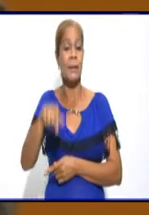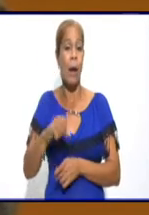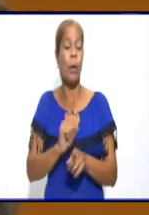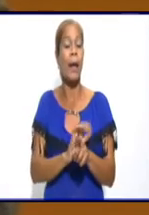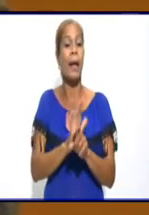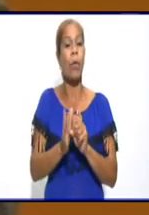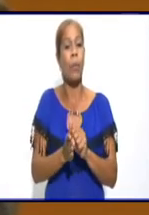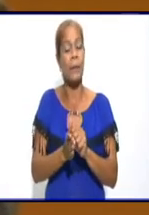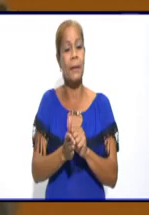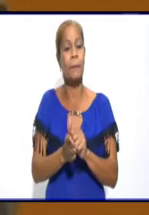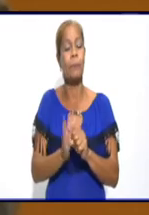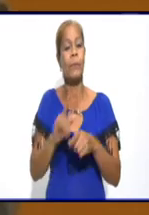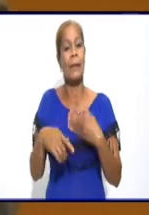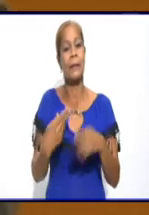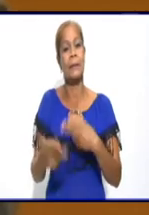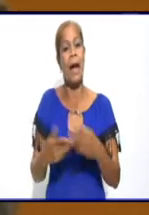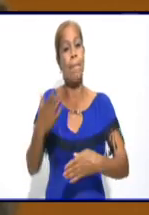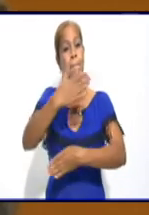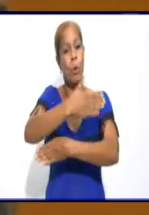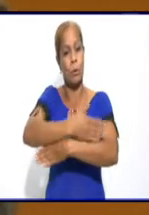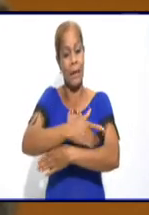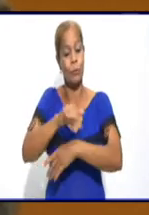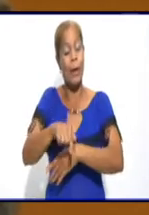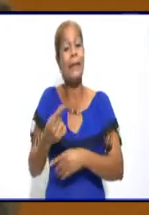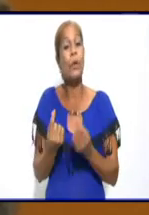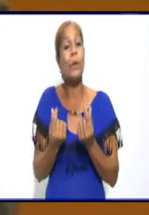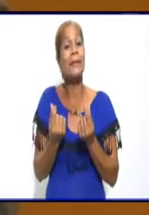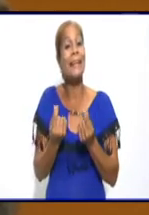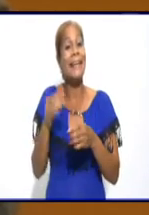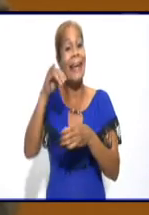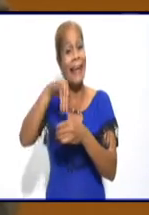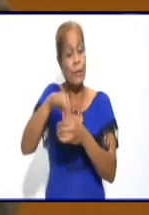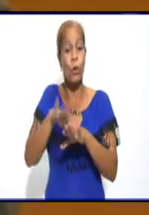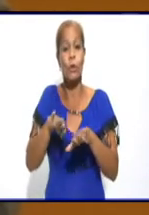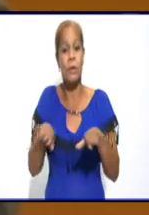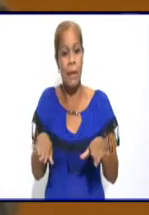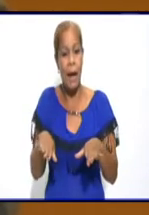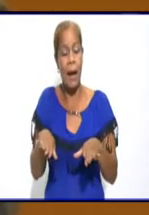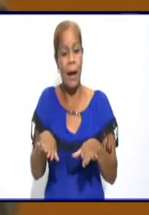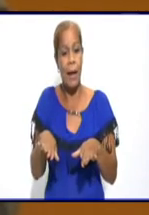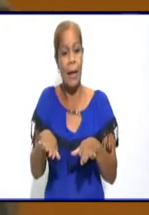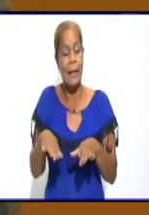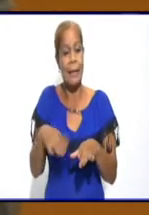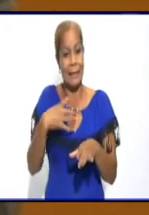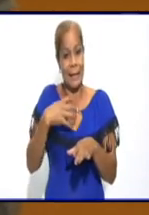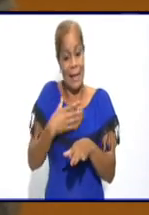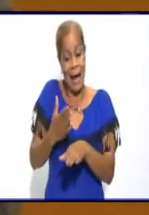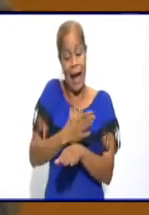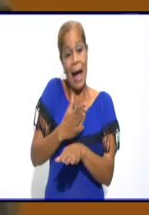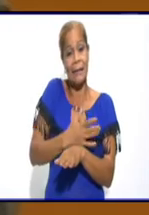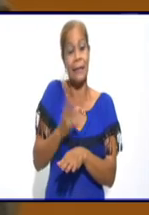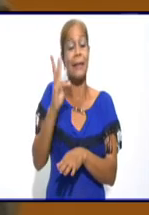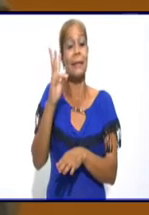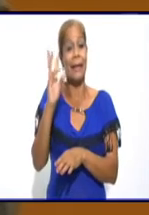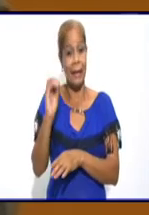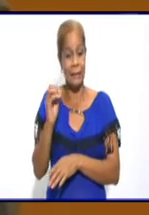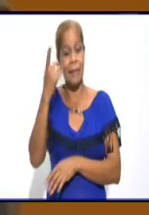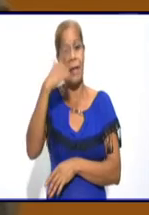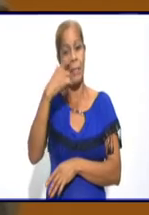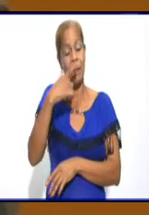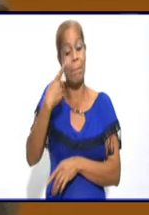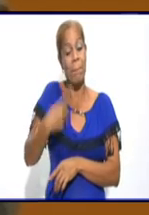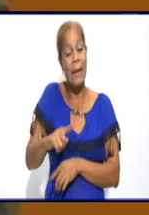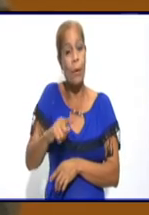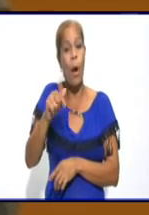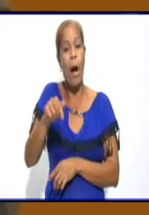digamos, social, económico. eran ingresos que se tenían previsto para que entraran antes del 30 de abril y ahora se extiende un mes más. Por lo tanto, estos ingresos